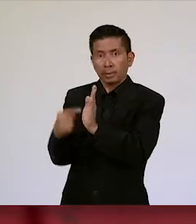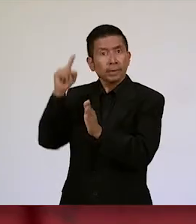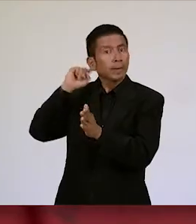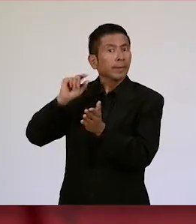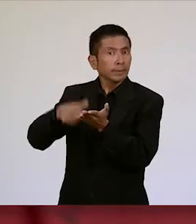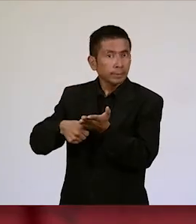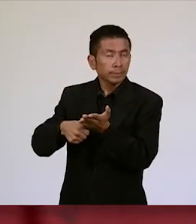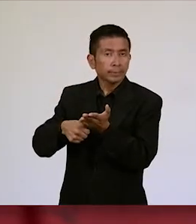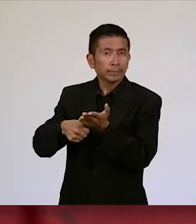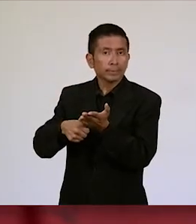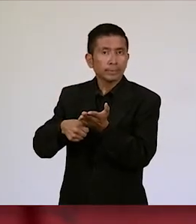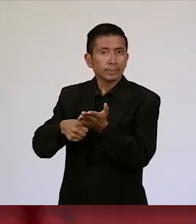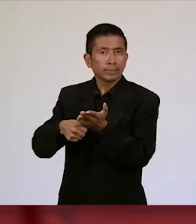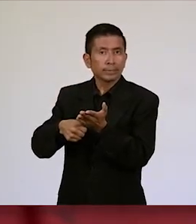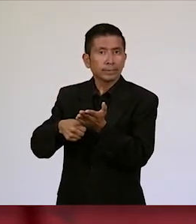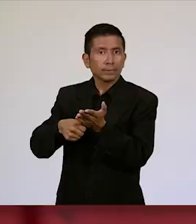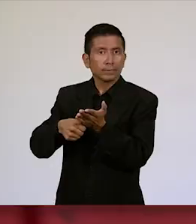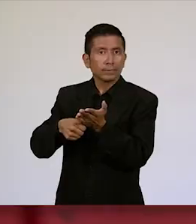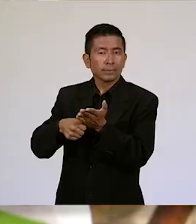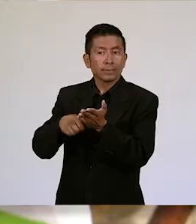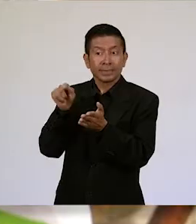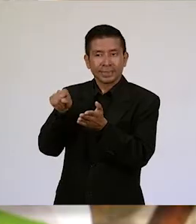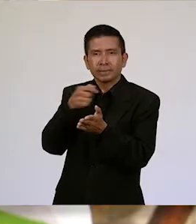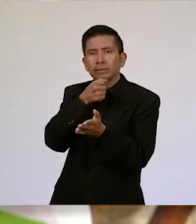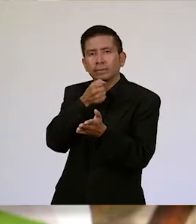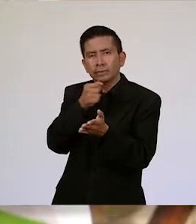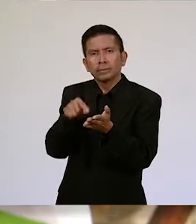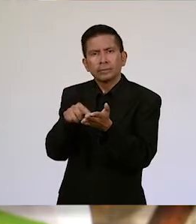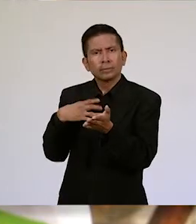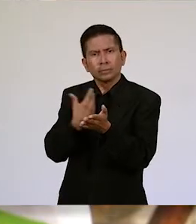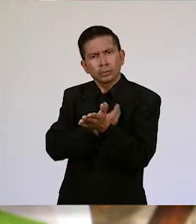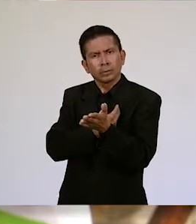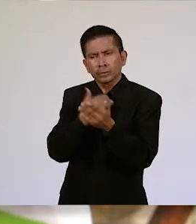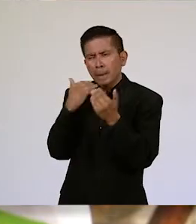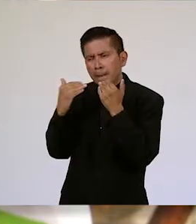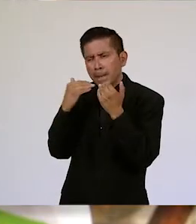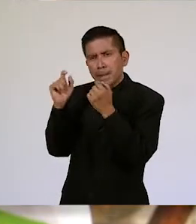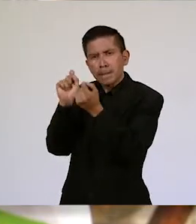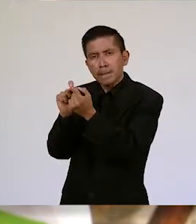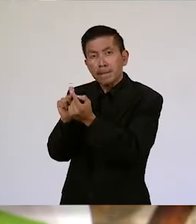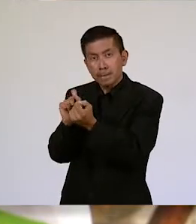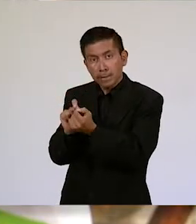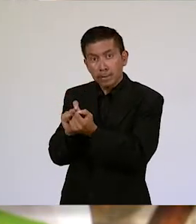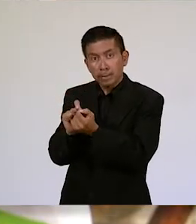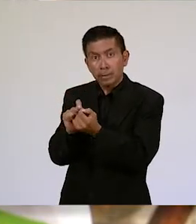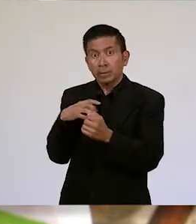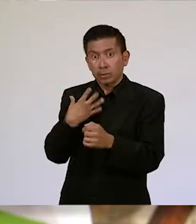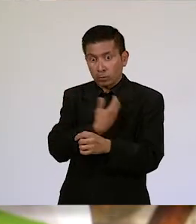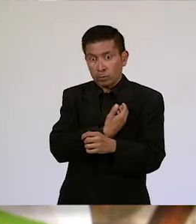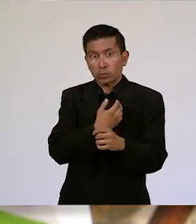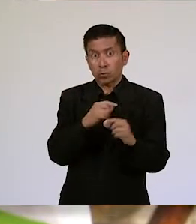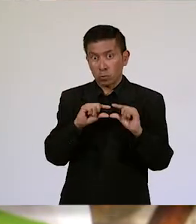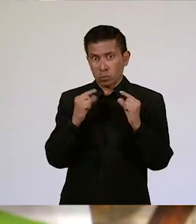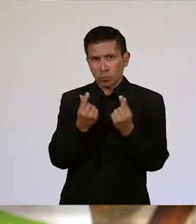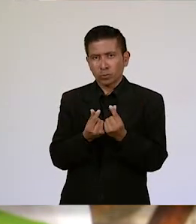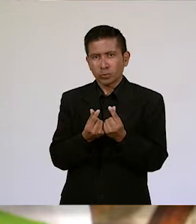señor alcalde. En ese informe nosotros detallamos que como equipo